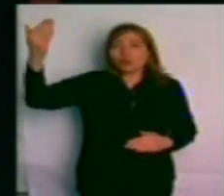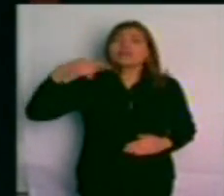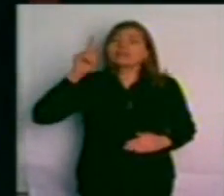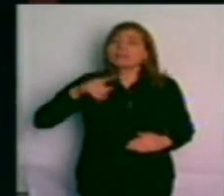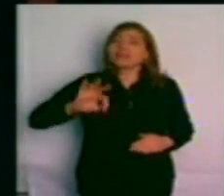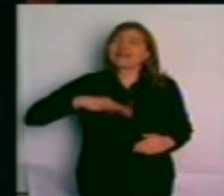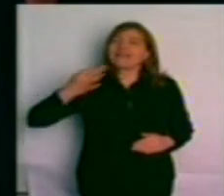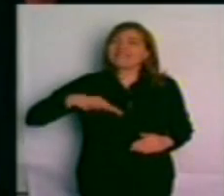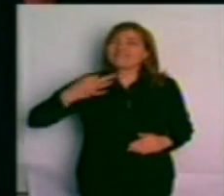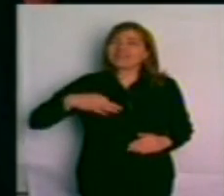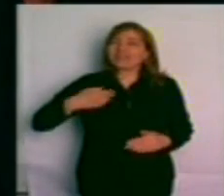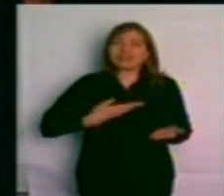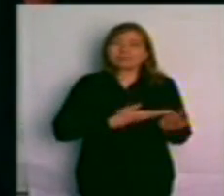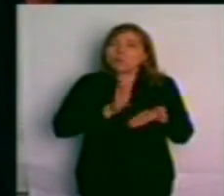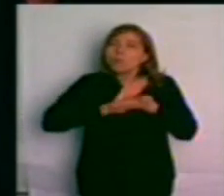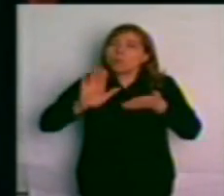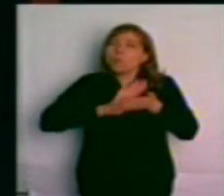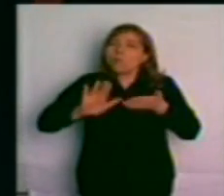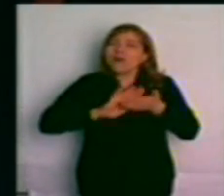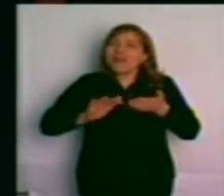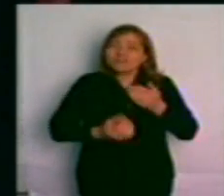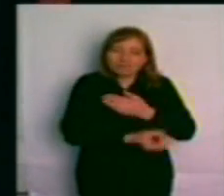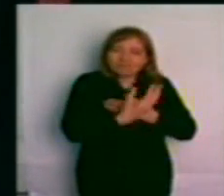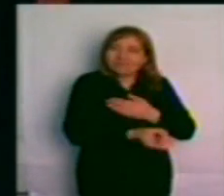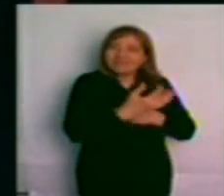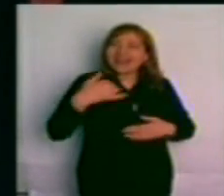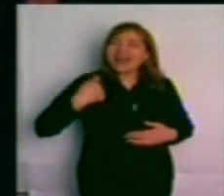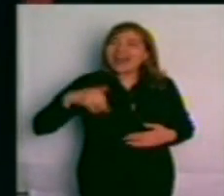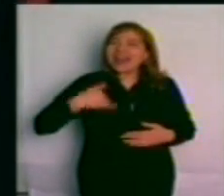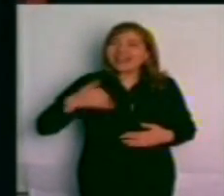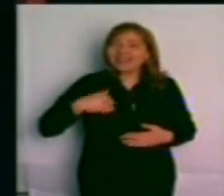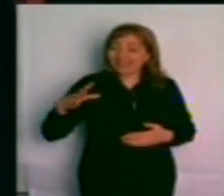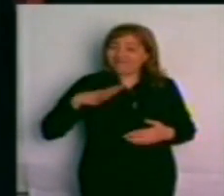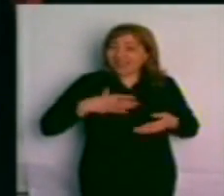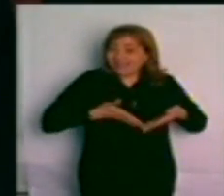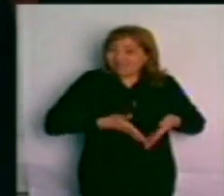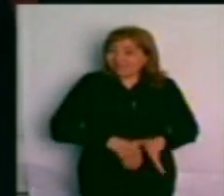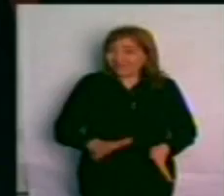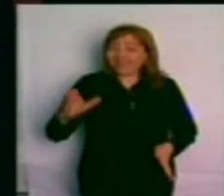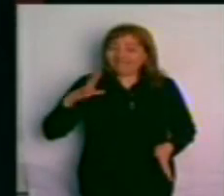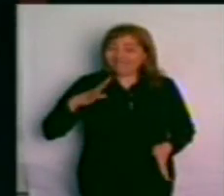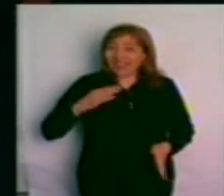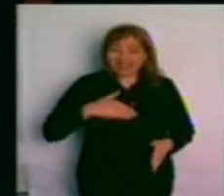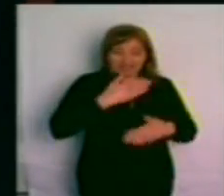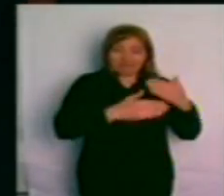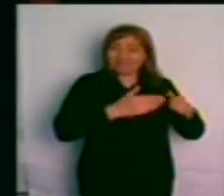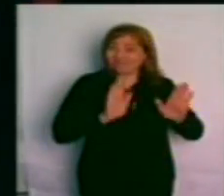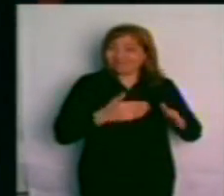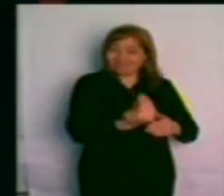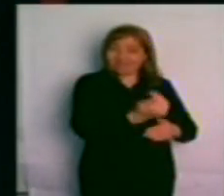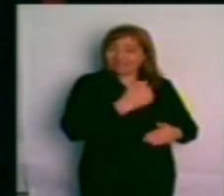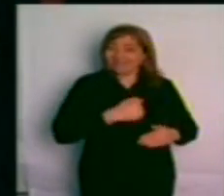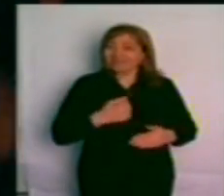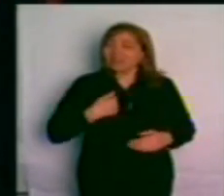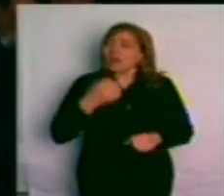a la vida, a la vida de las nuevas generaciones de los que todavía no nacieron, de los que van a venir y por